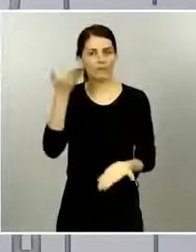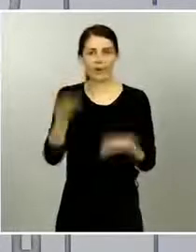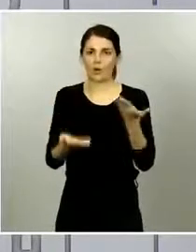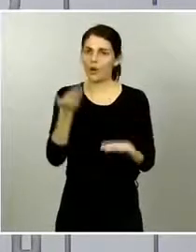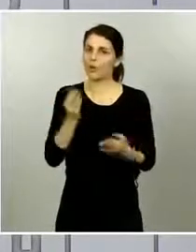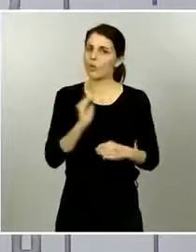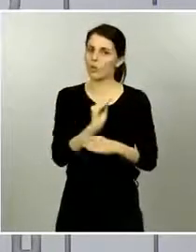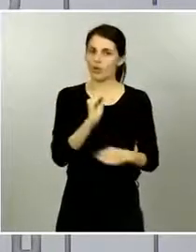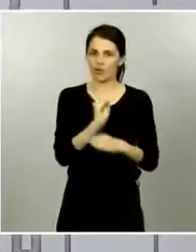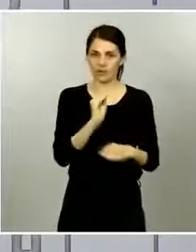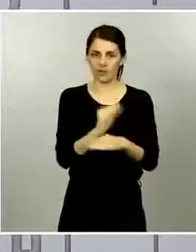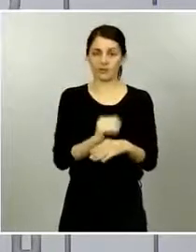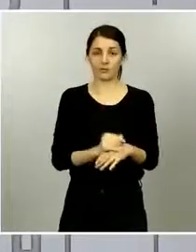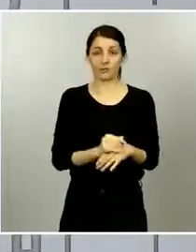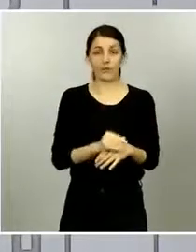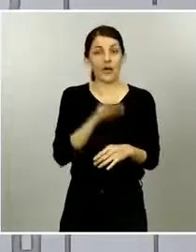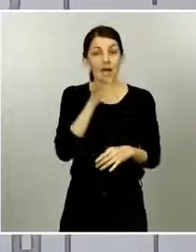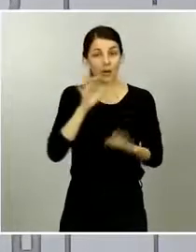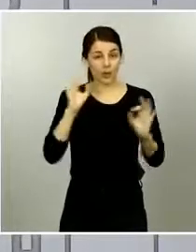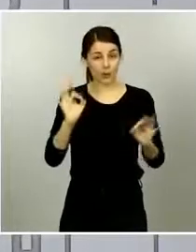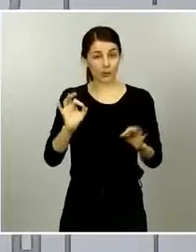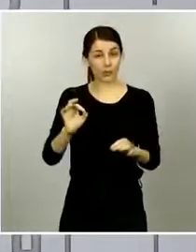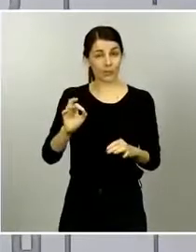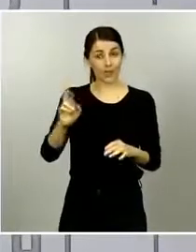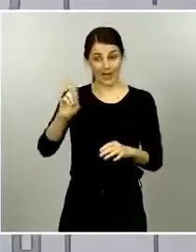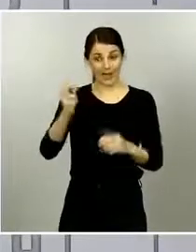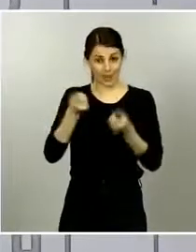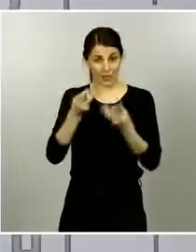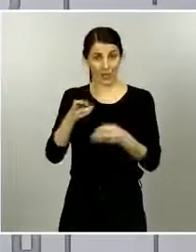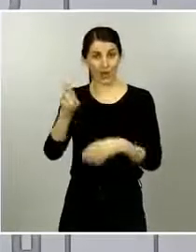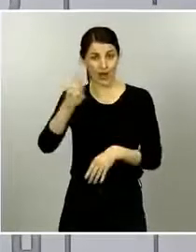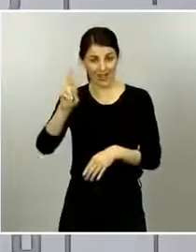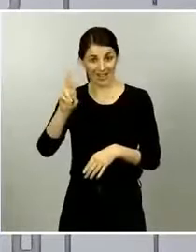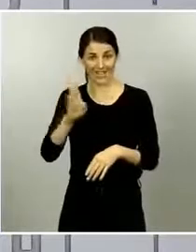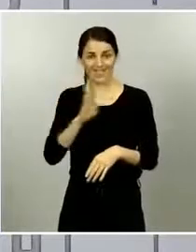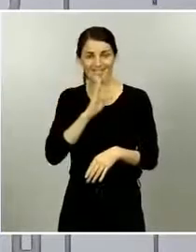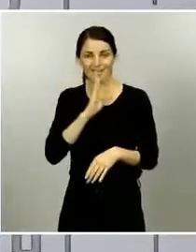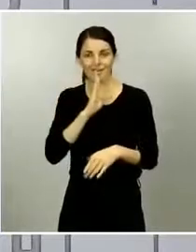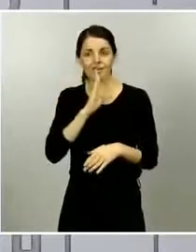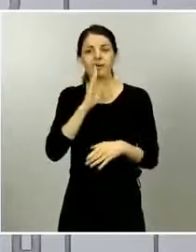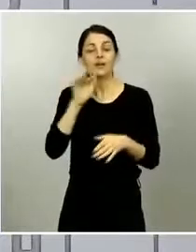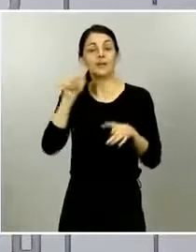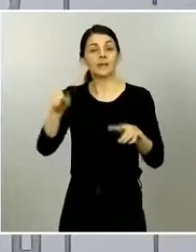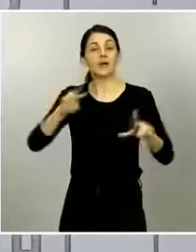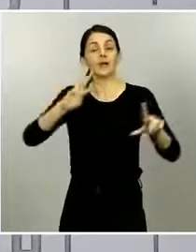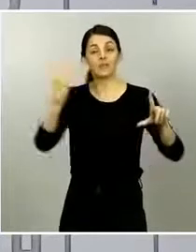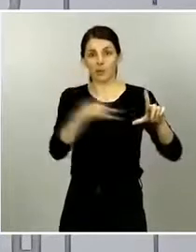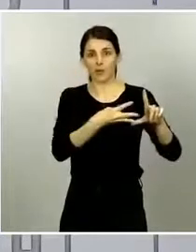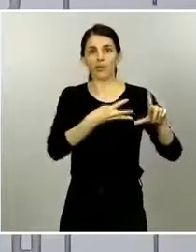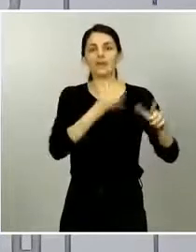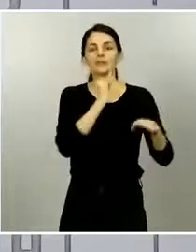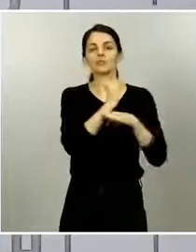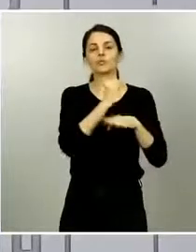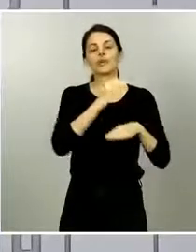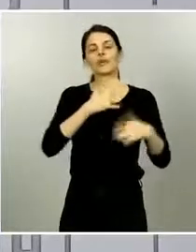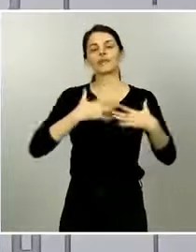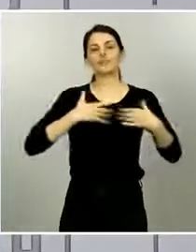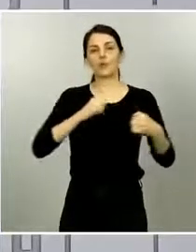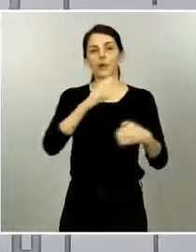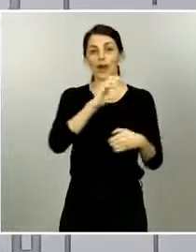valorarla con mucha prudencia hay que tener cuidado las R que se están poniendo ahora mismo a disposición de